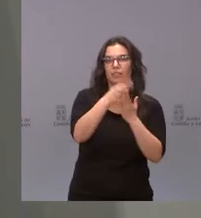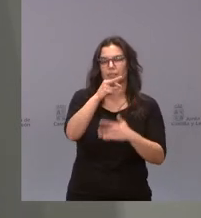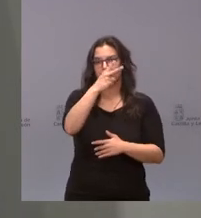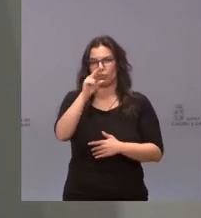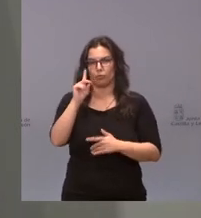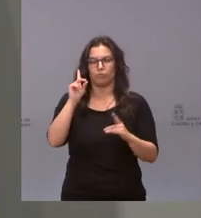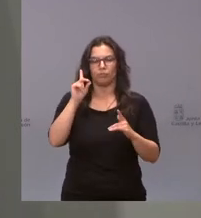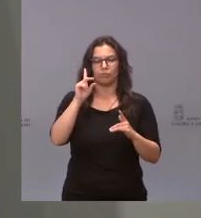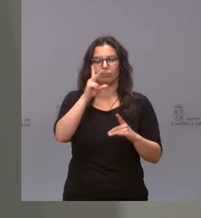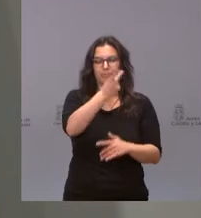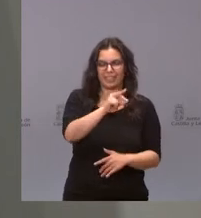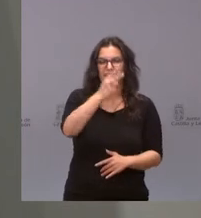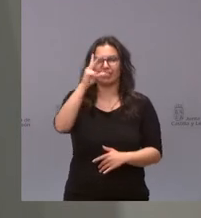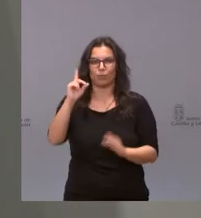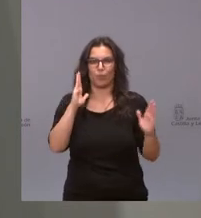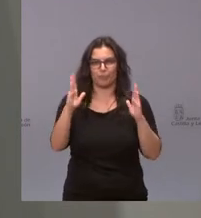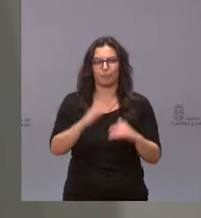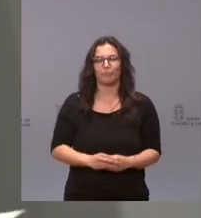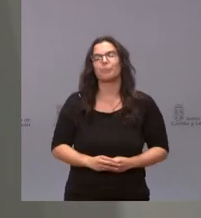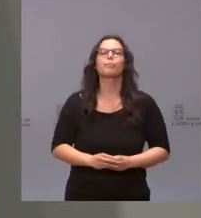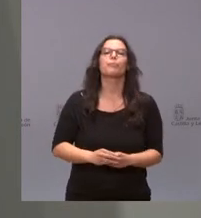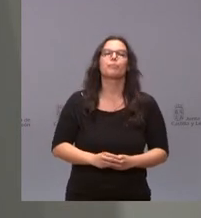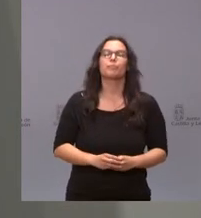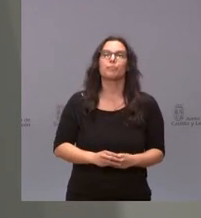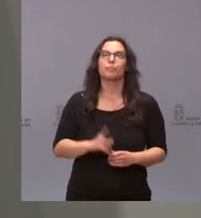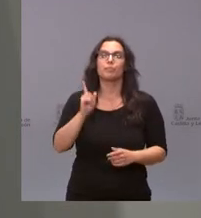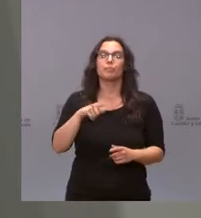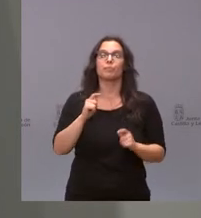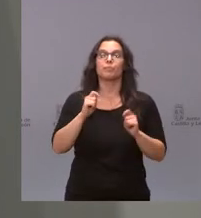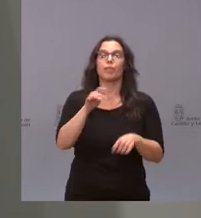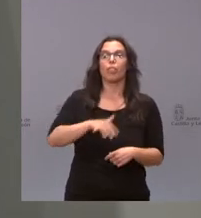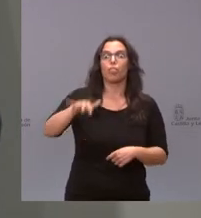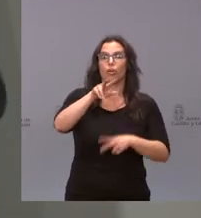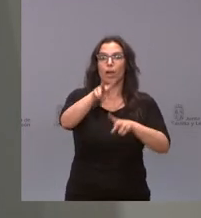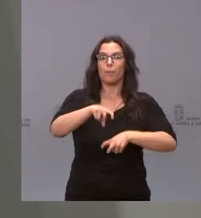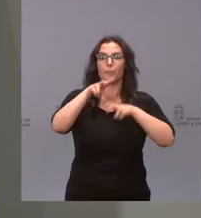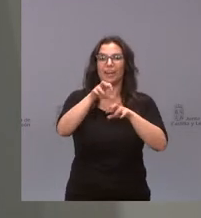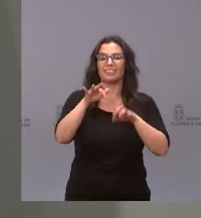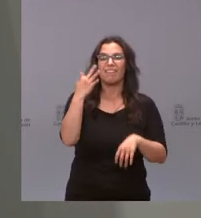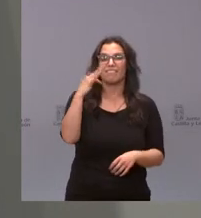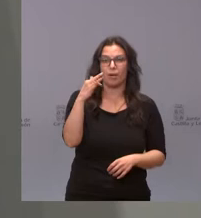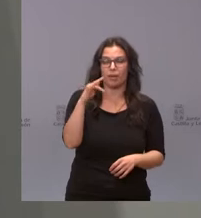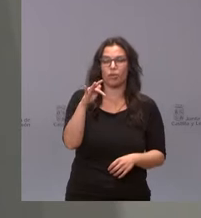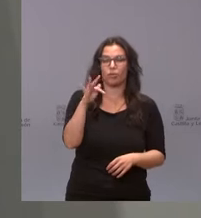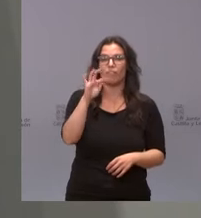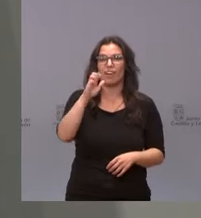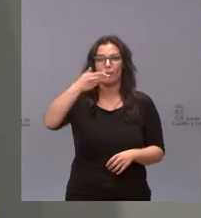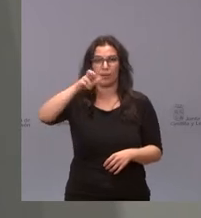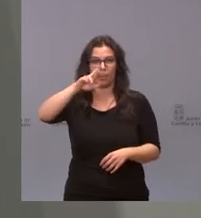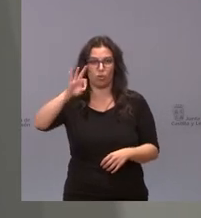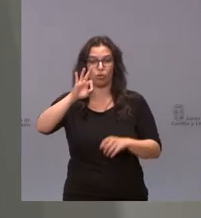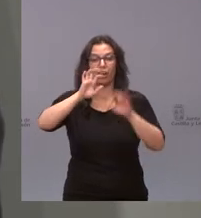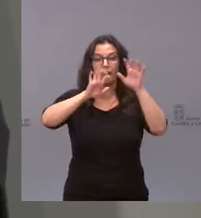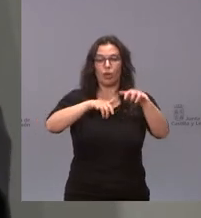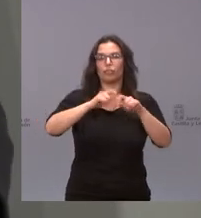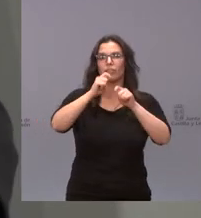y se declara a la Cuenca Minera de Favero, en León, Bien de Interés